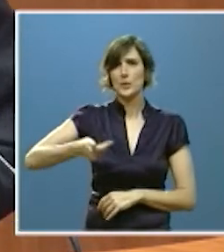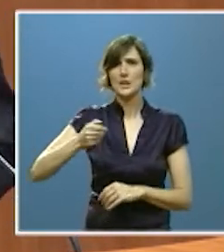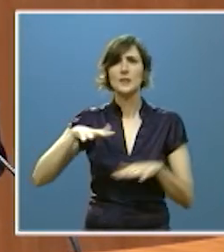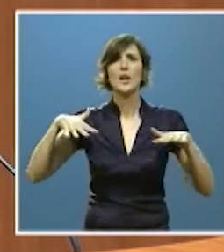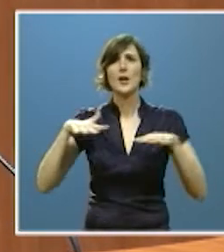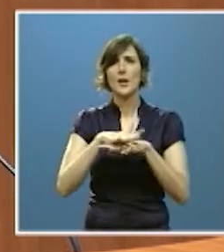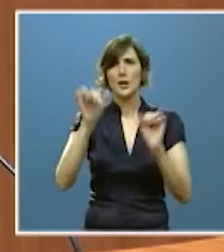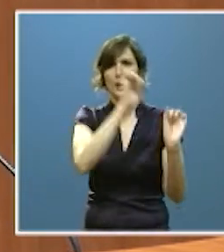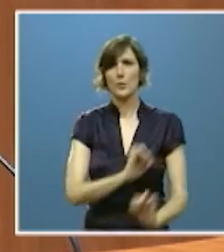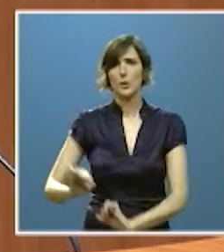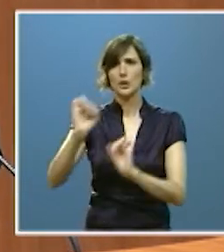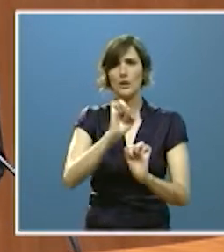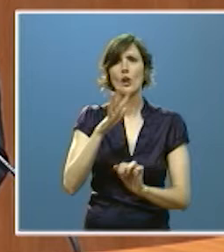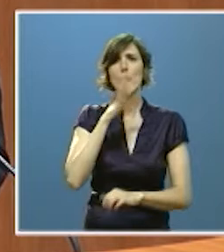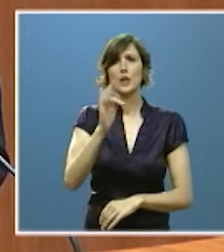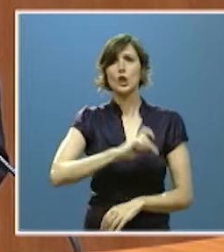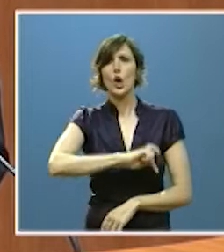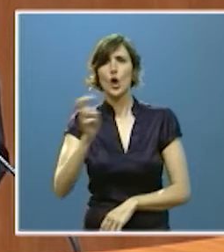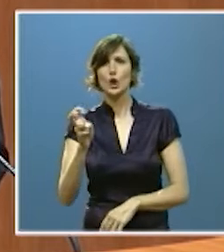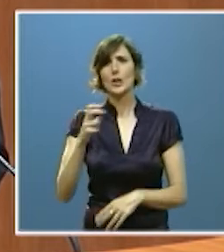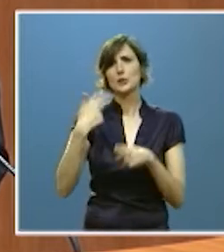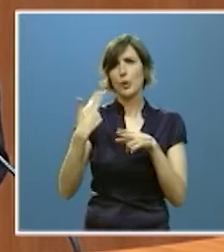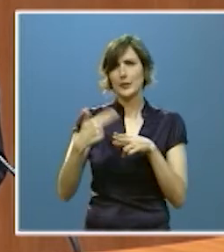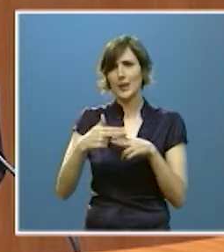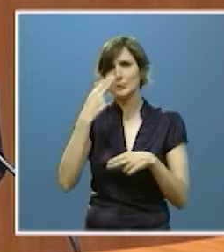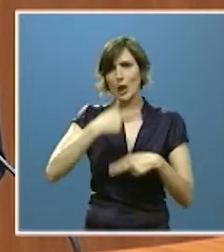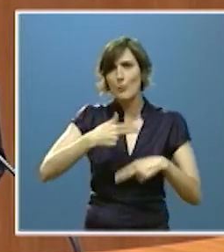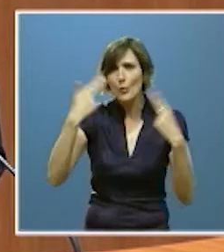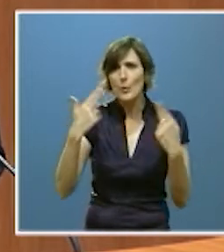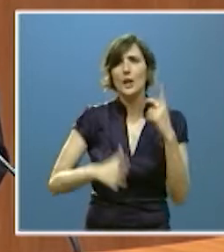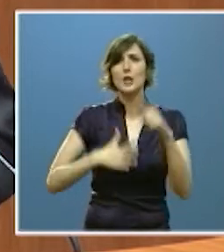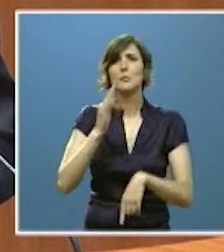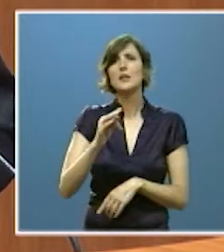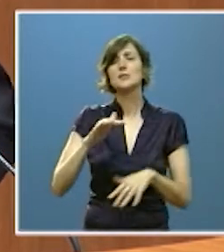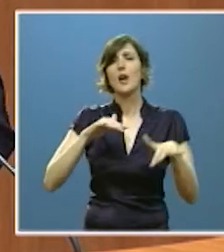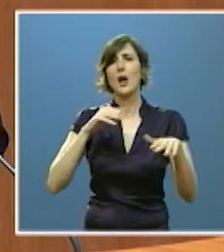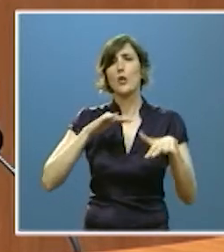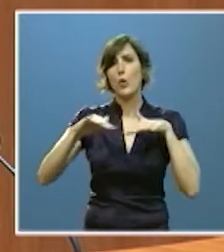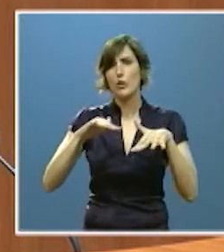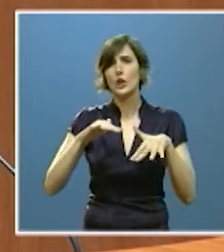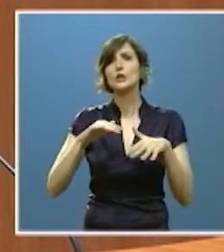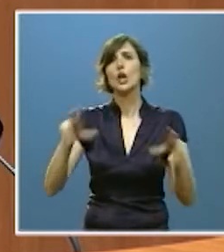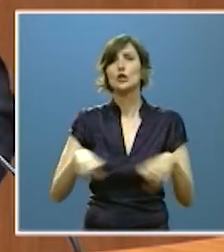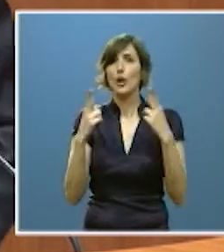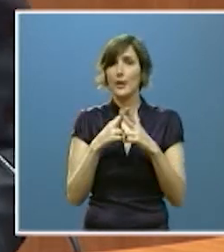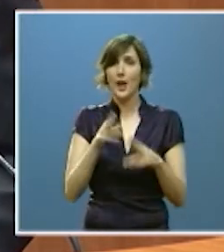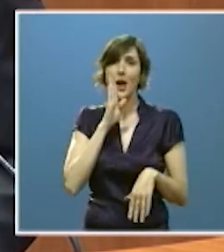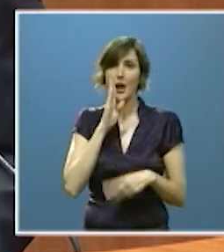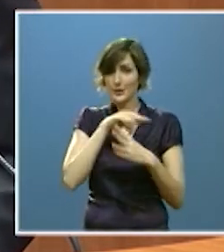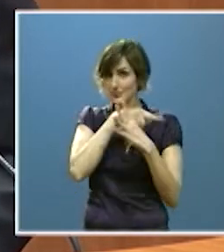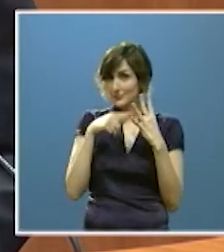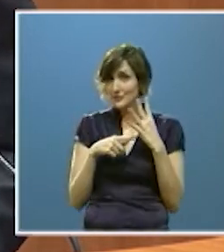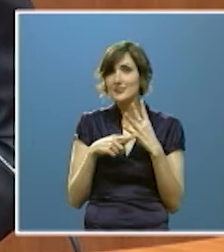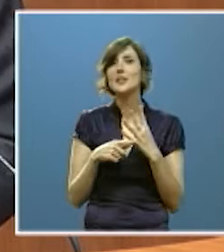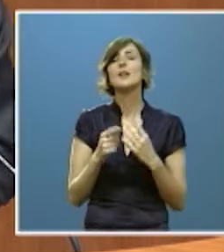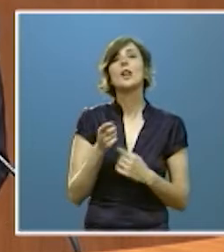y de otras políticas públicas y actuaciones sociales como las que acabo de citar es